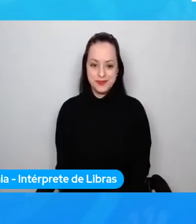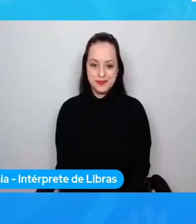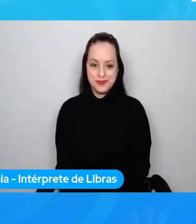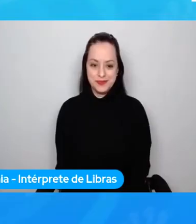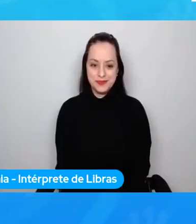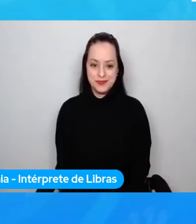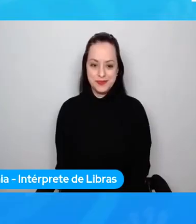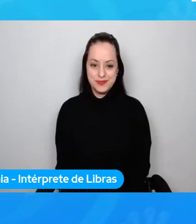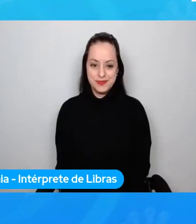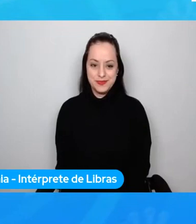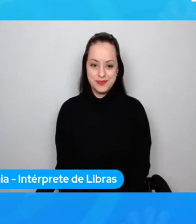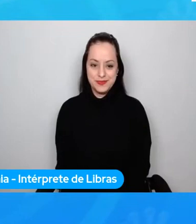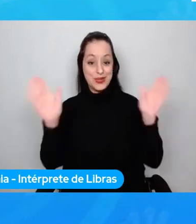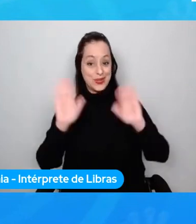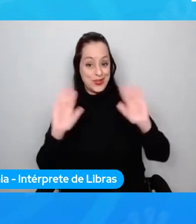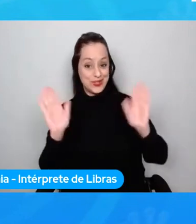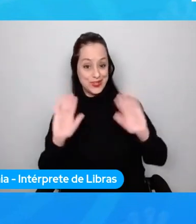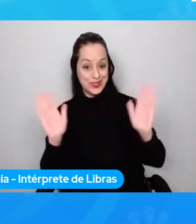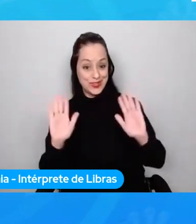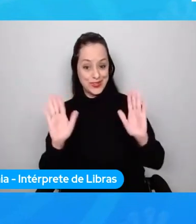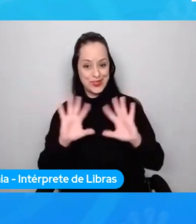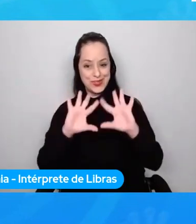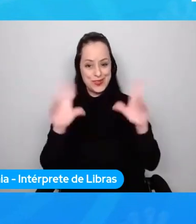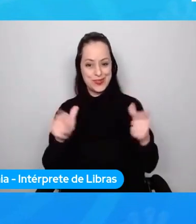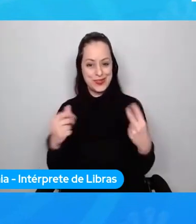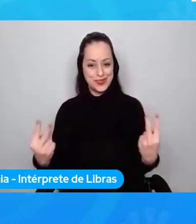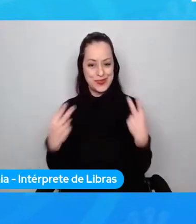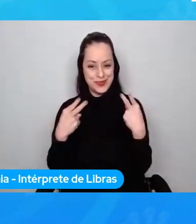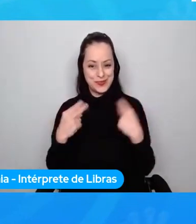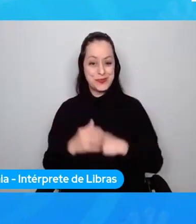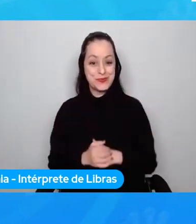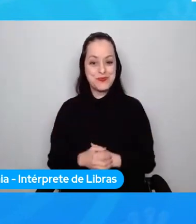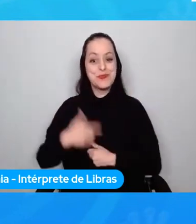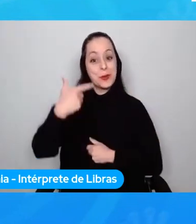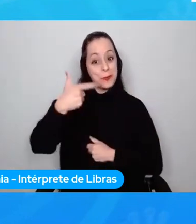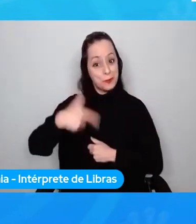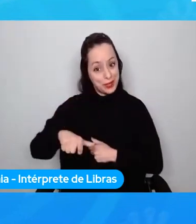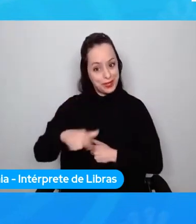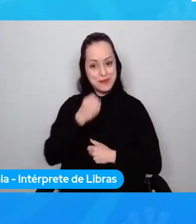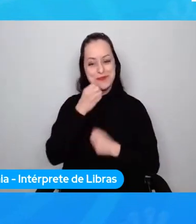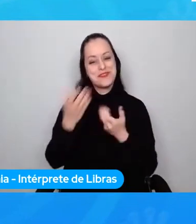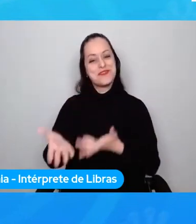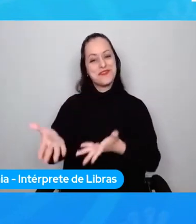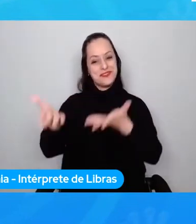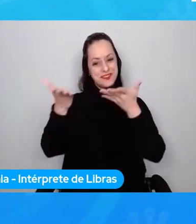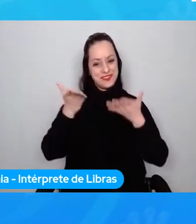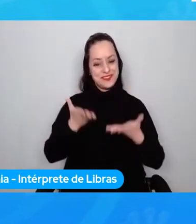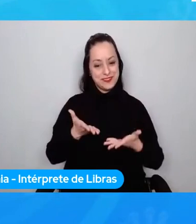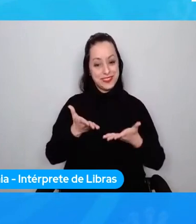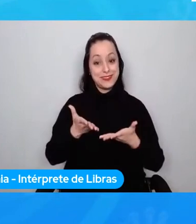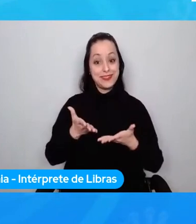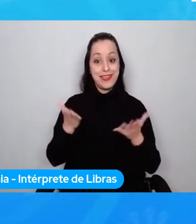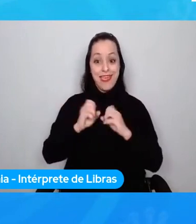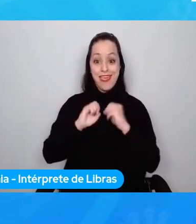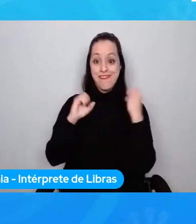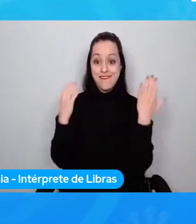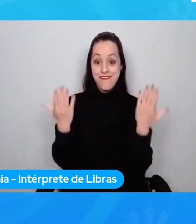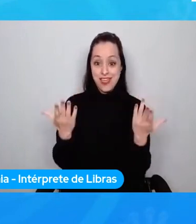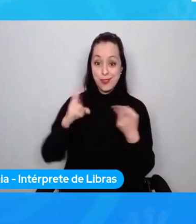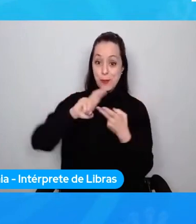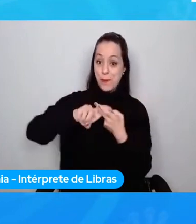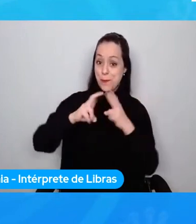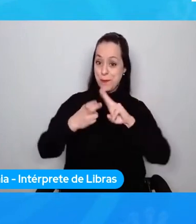Hola, hola a todos. Una vez más, bienvenidos a nuestro evento Python Brasil